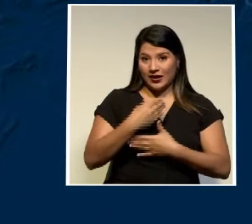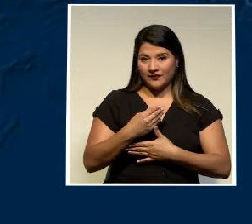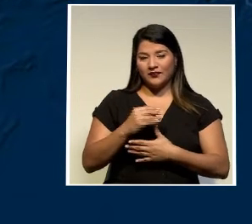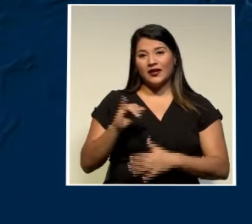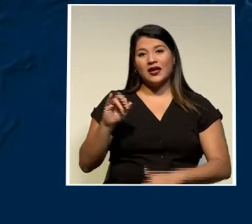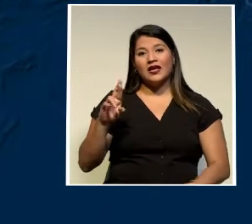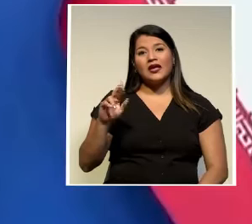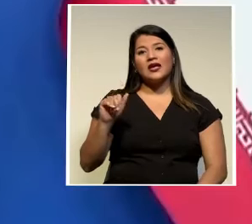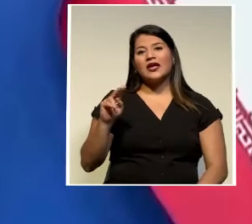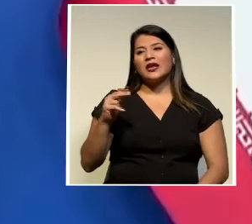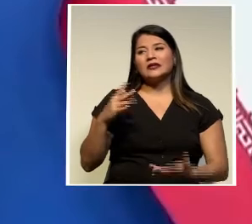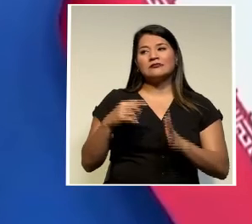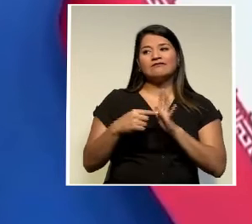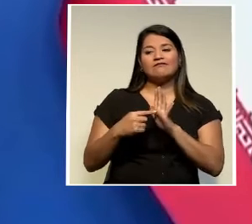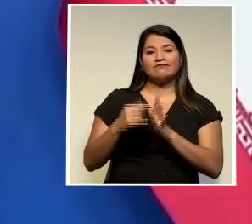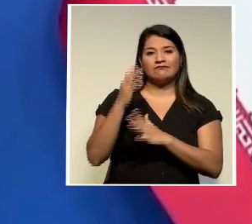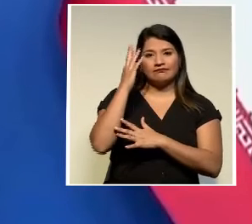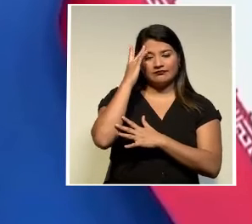ha mostrado su preocupación.